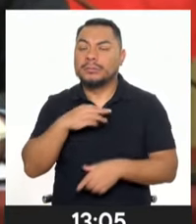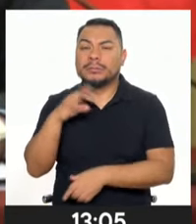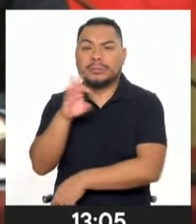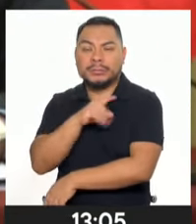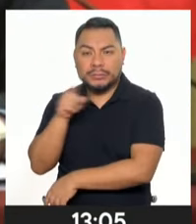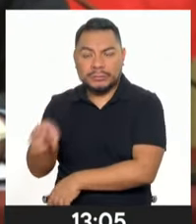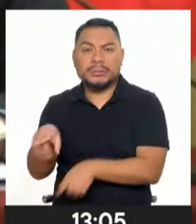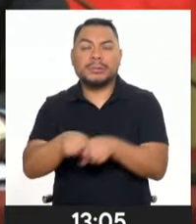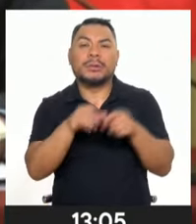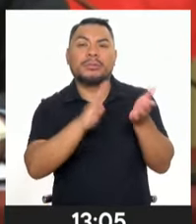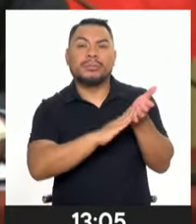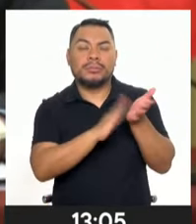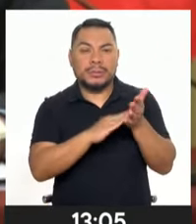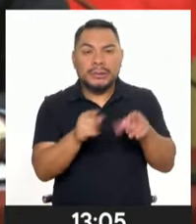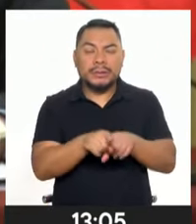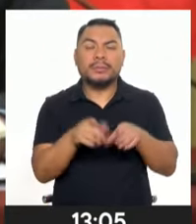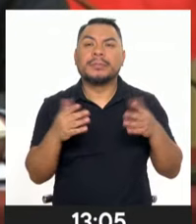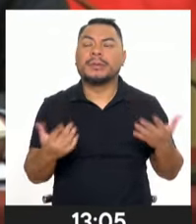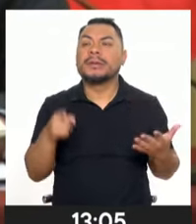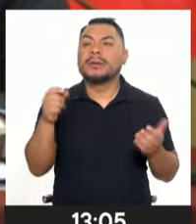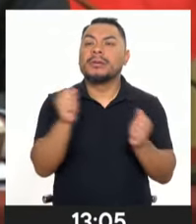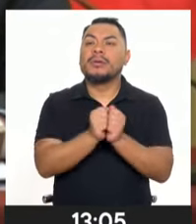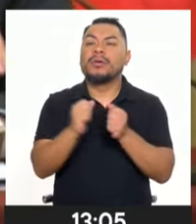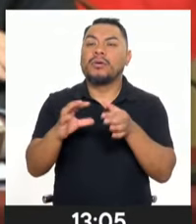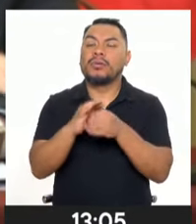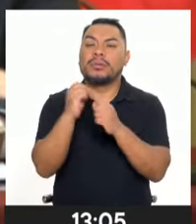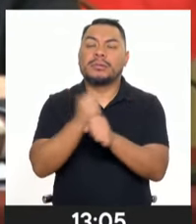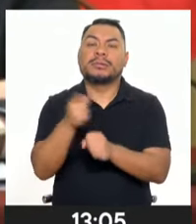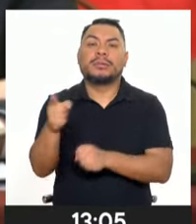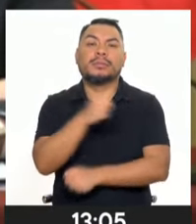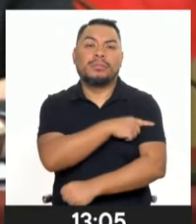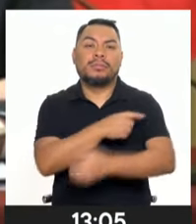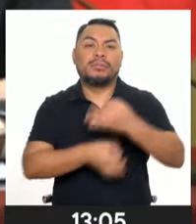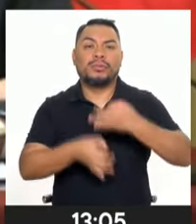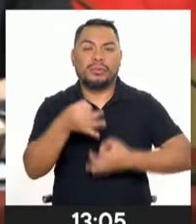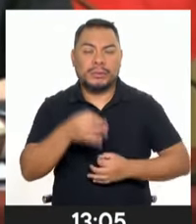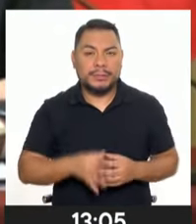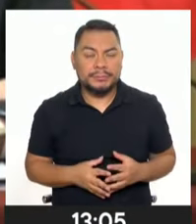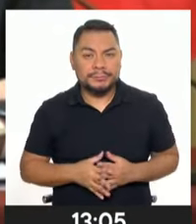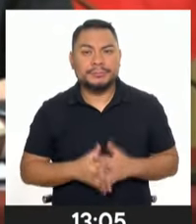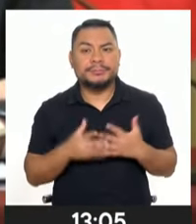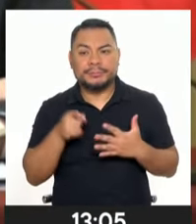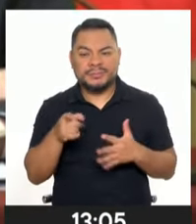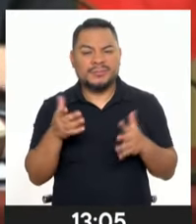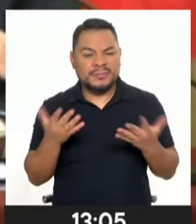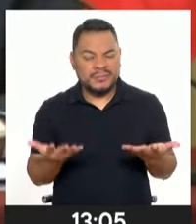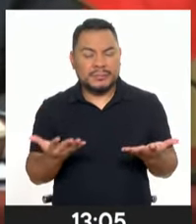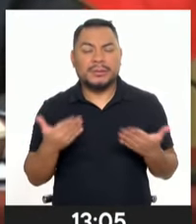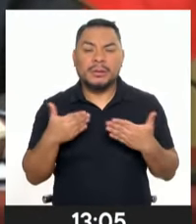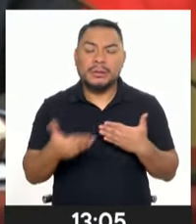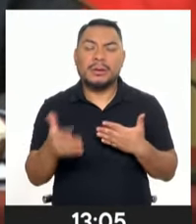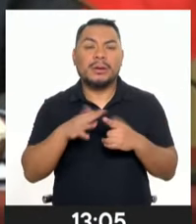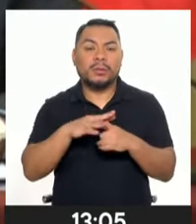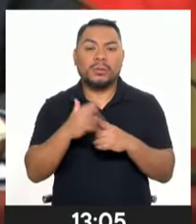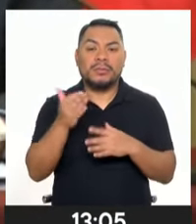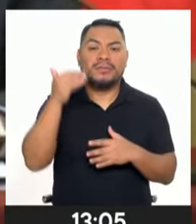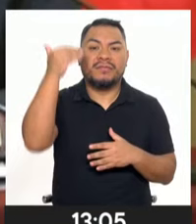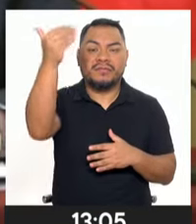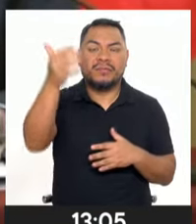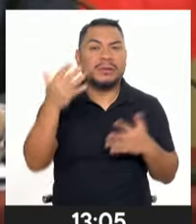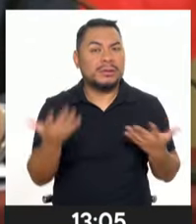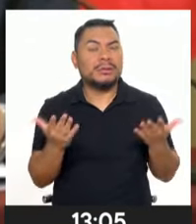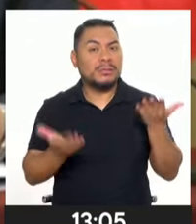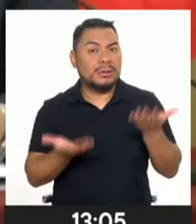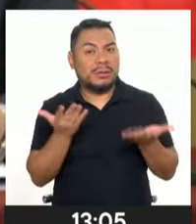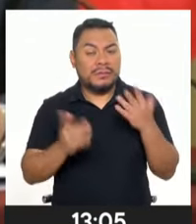Defensoría del Pueblo y también en coordinación estrecha con el Poder Judicial. Esto hace que, ante una situación que se